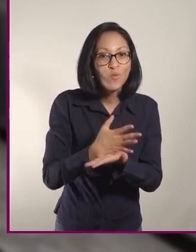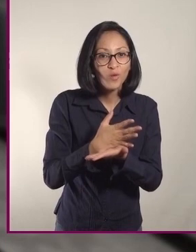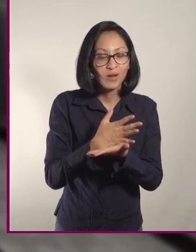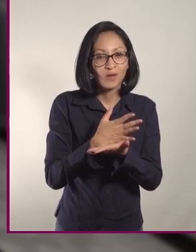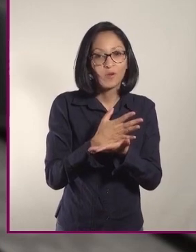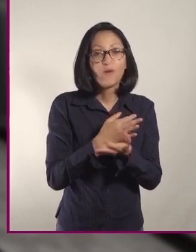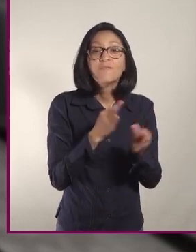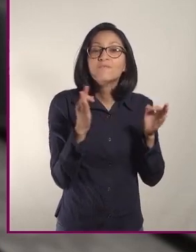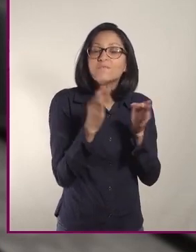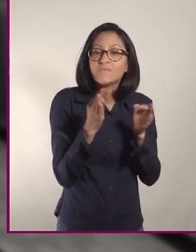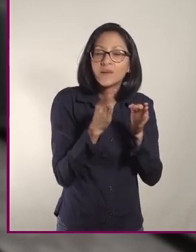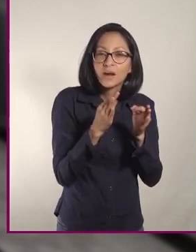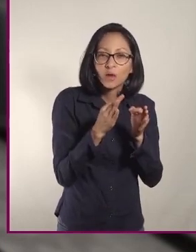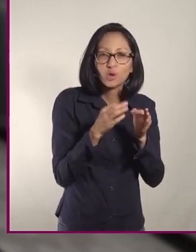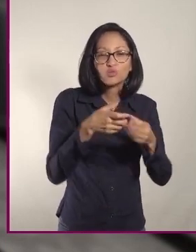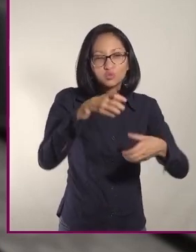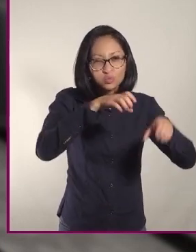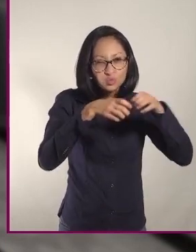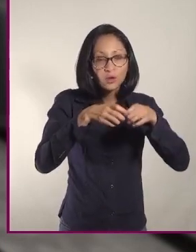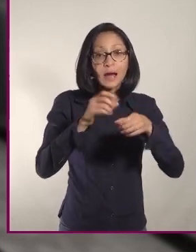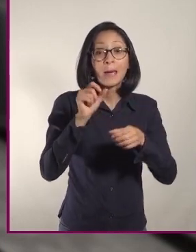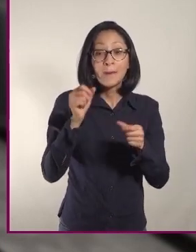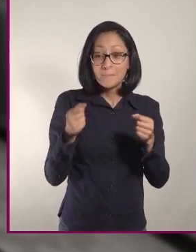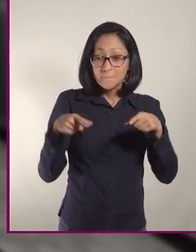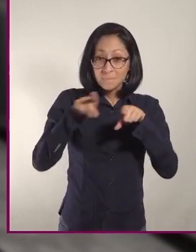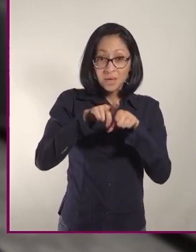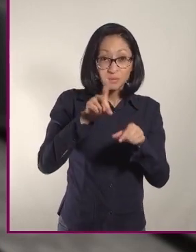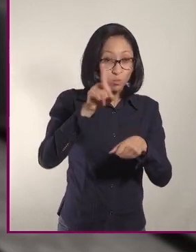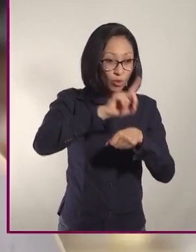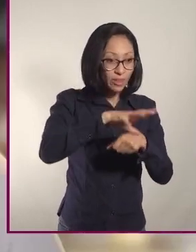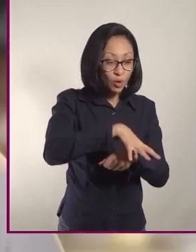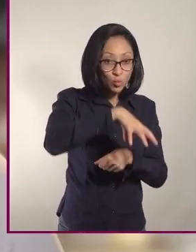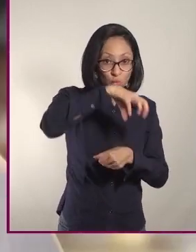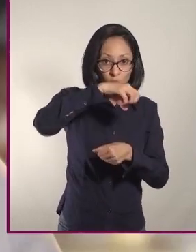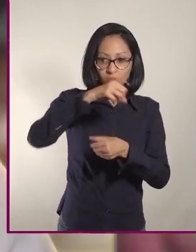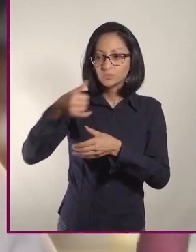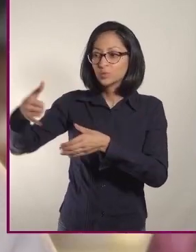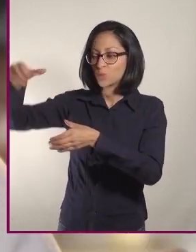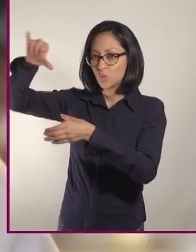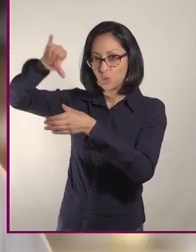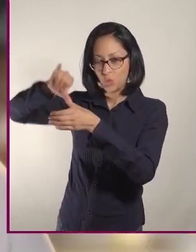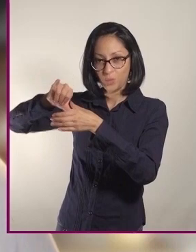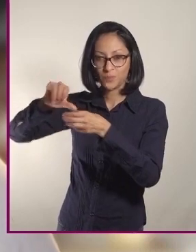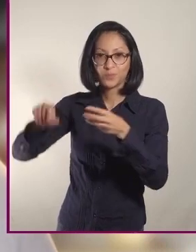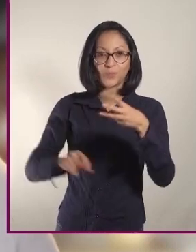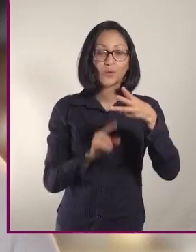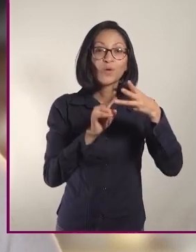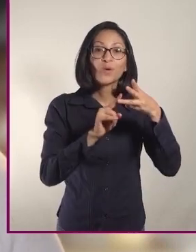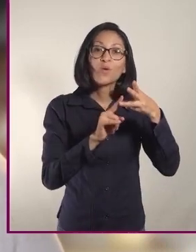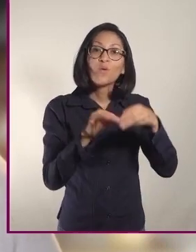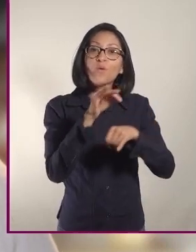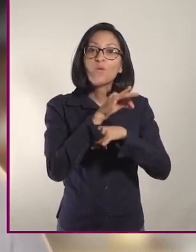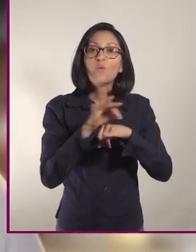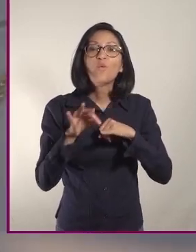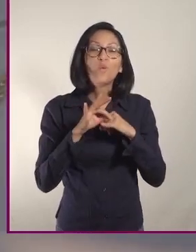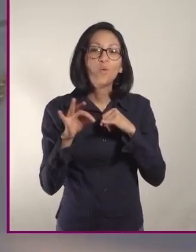mecánicos fríos y que se envasen el mismo día que fue cosechado. Y por último, el punto número 3 es que el aceite de